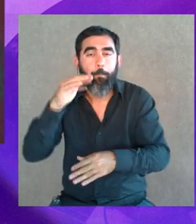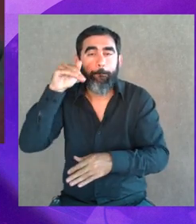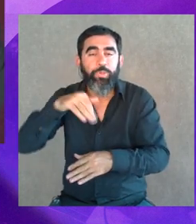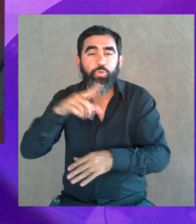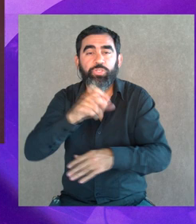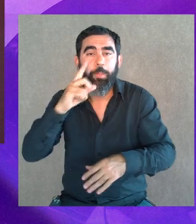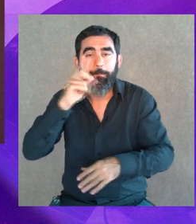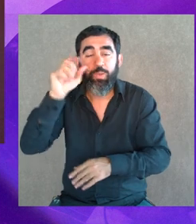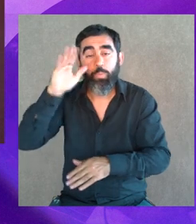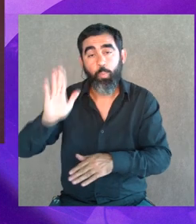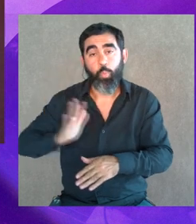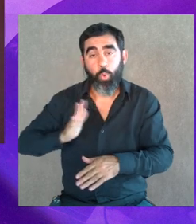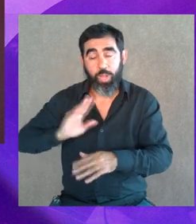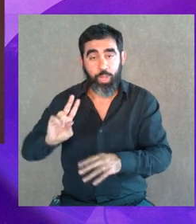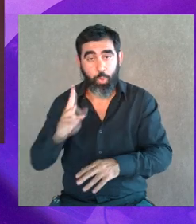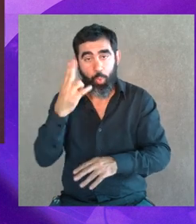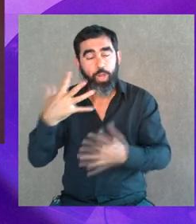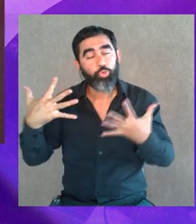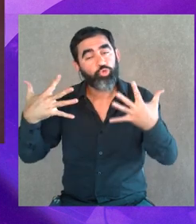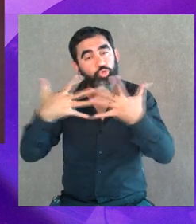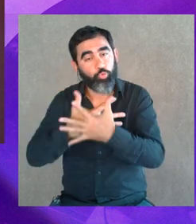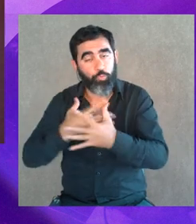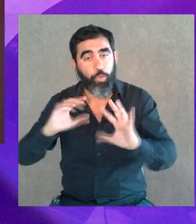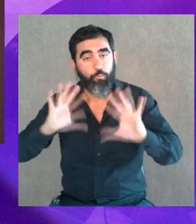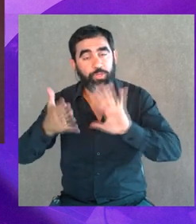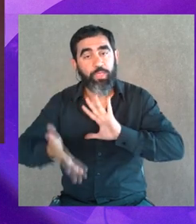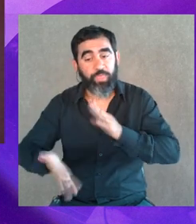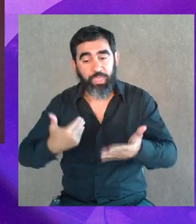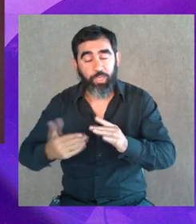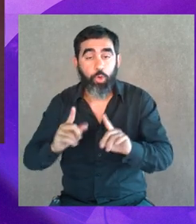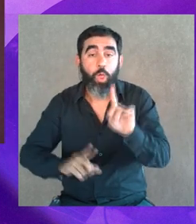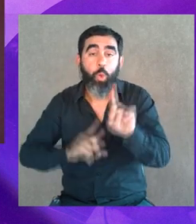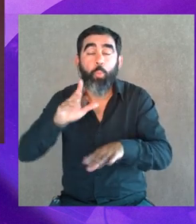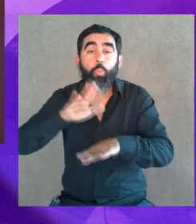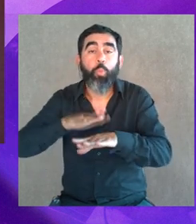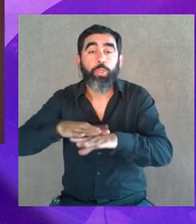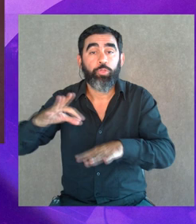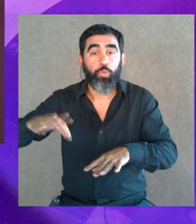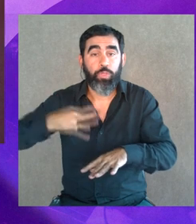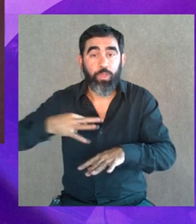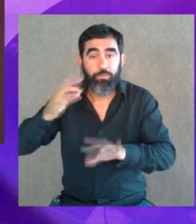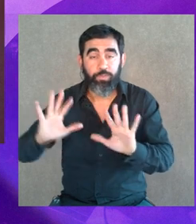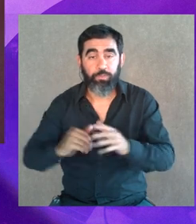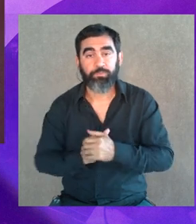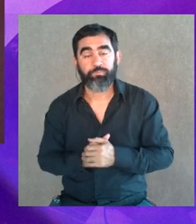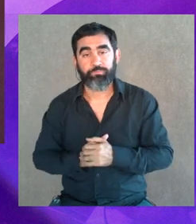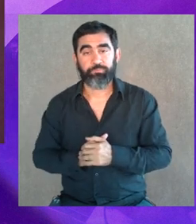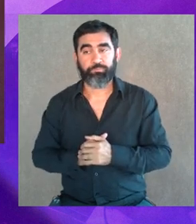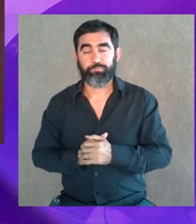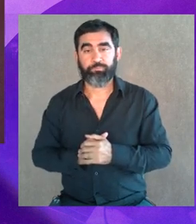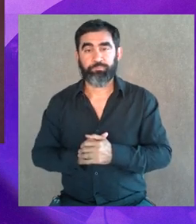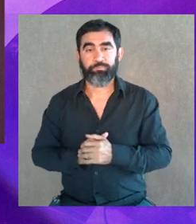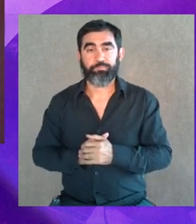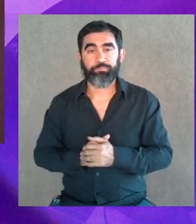un millón cien mil mujeres en Uruguay han sufrido violencia de género en alguna etapa de su vida. Esos son datos duros, ¿verdad?